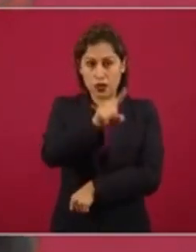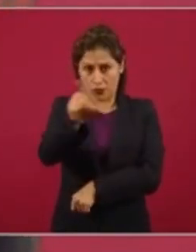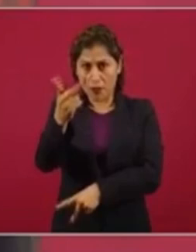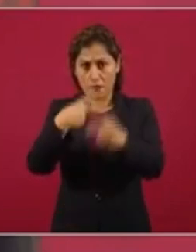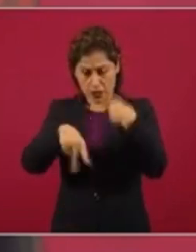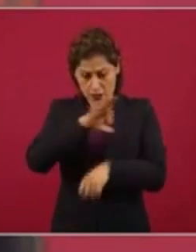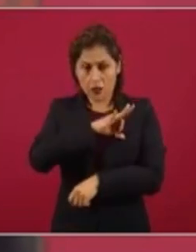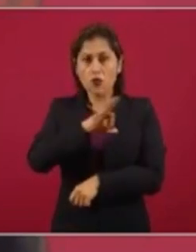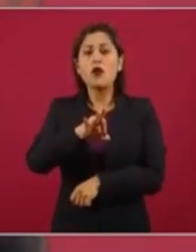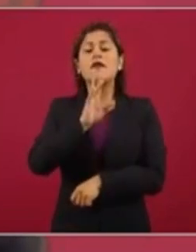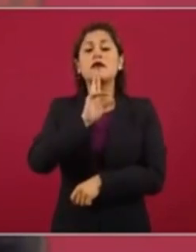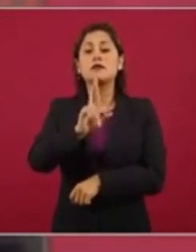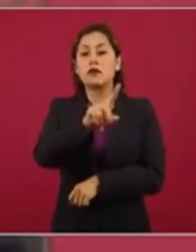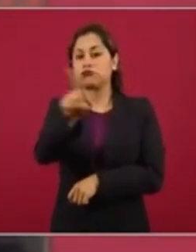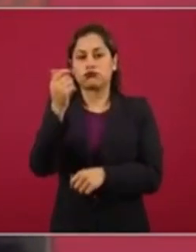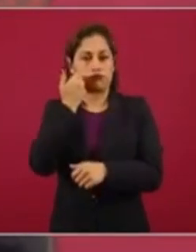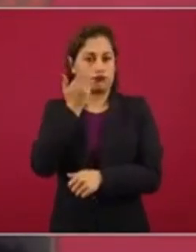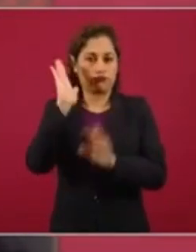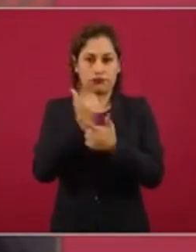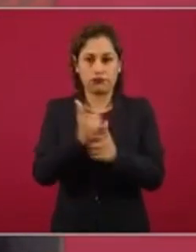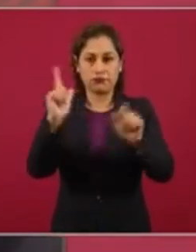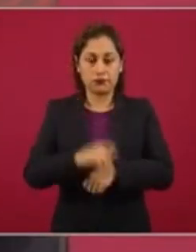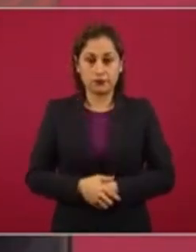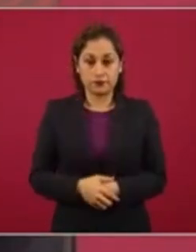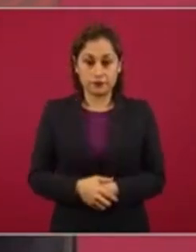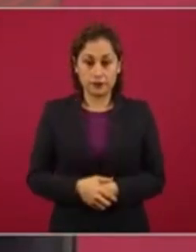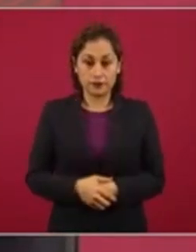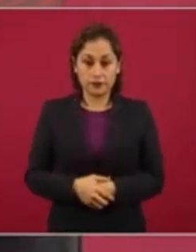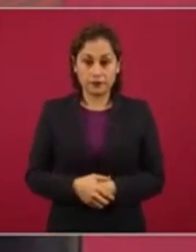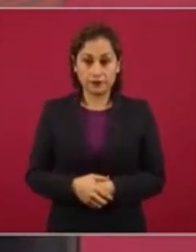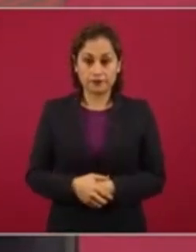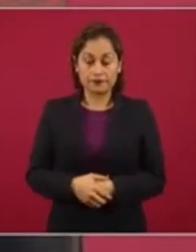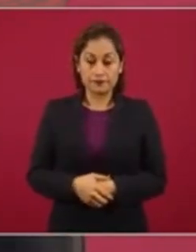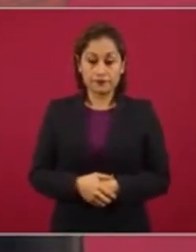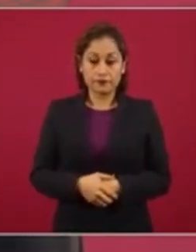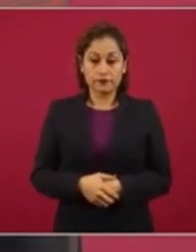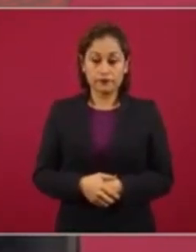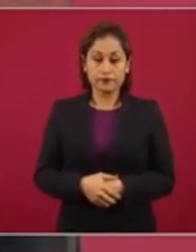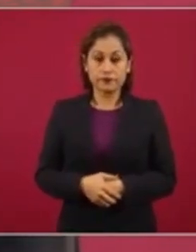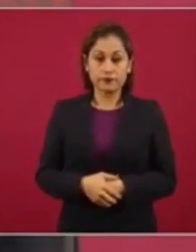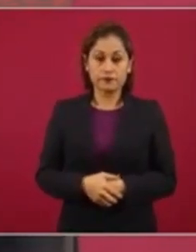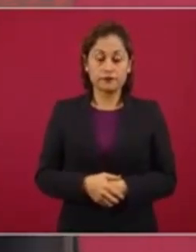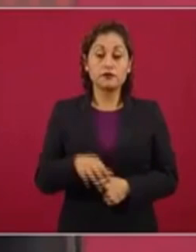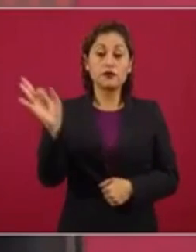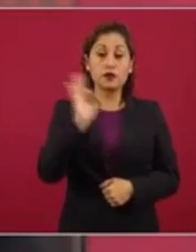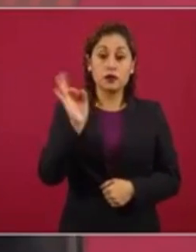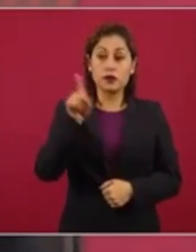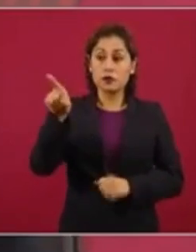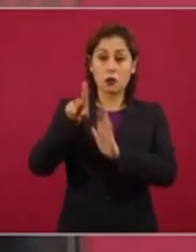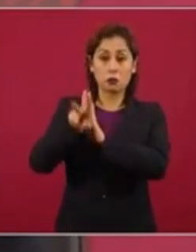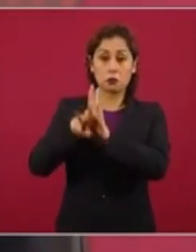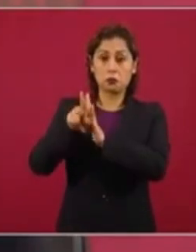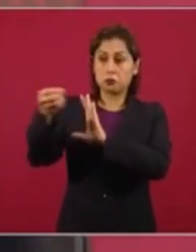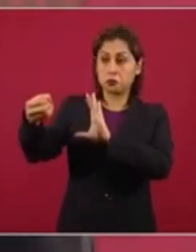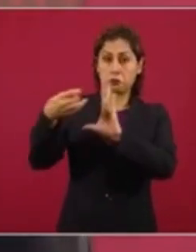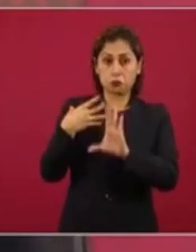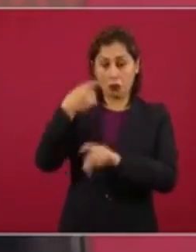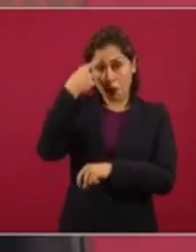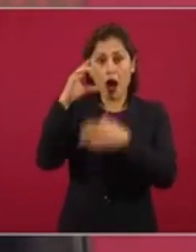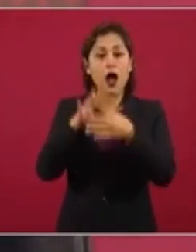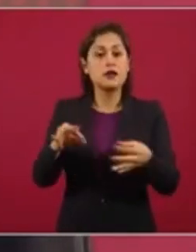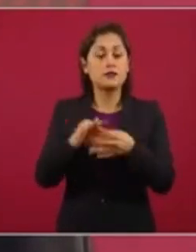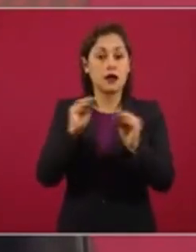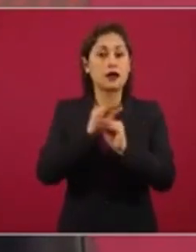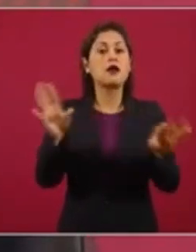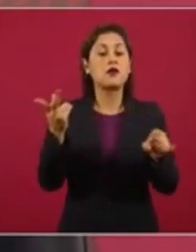si lo desean. Puede ser que nos manden un video aclarando